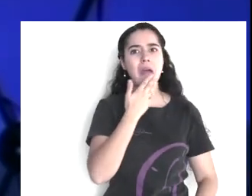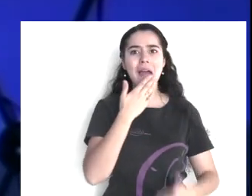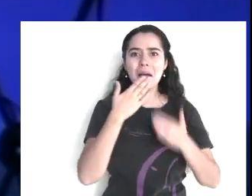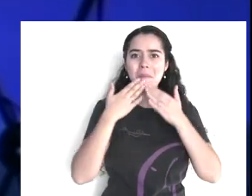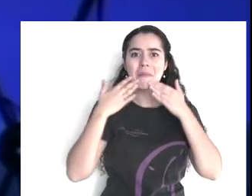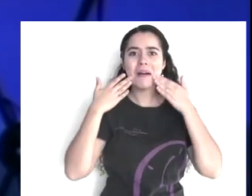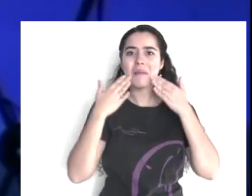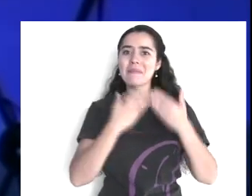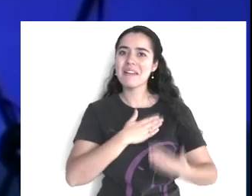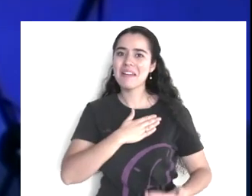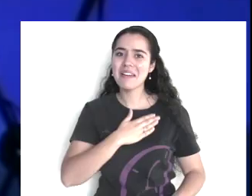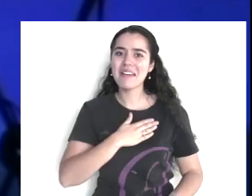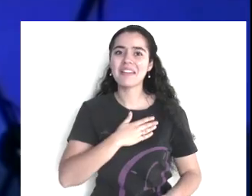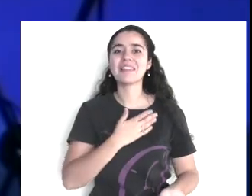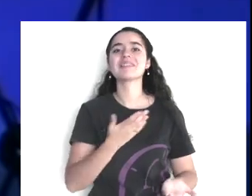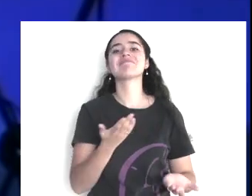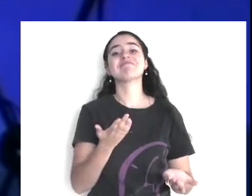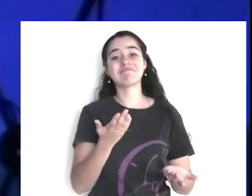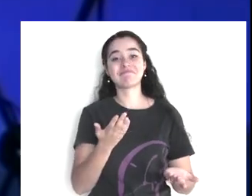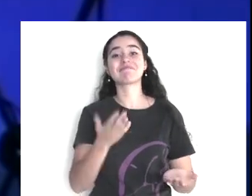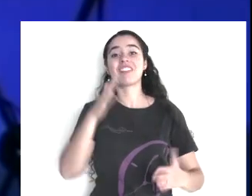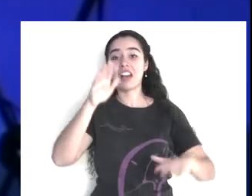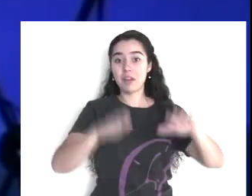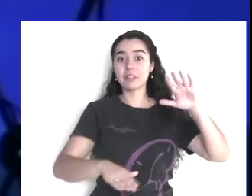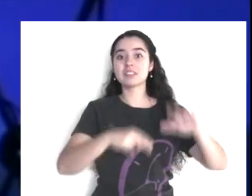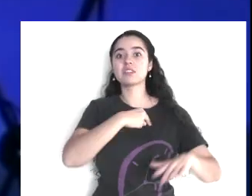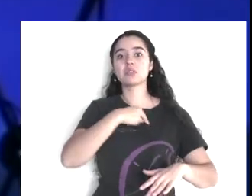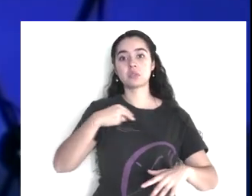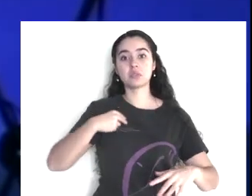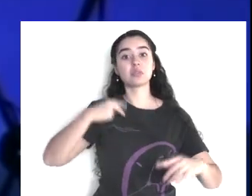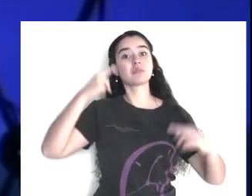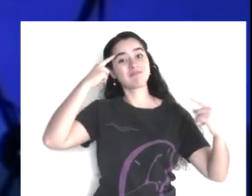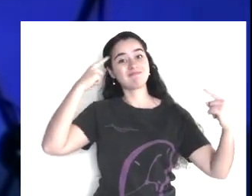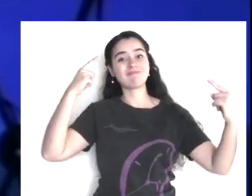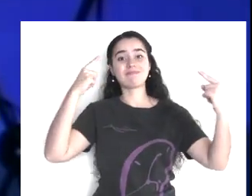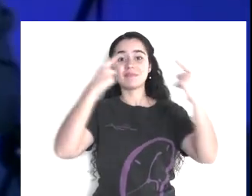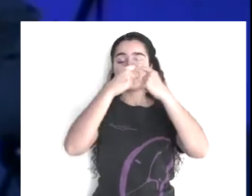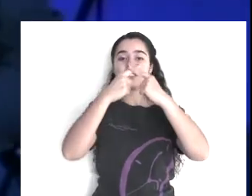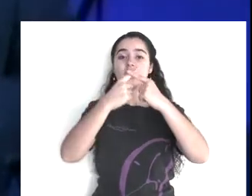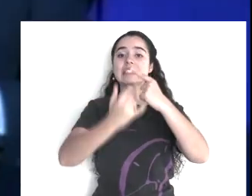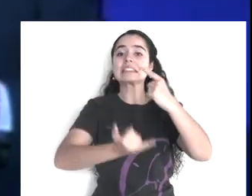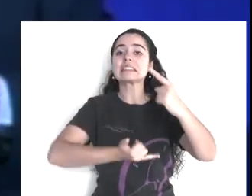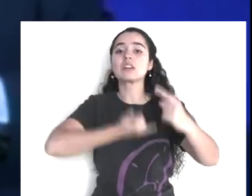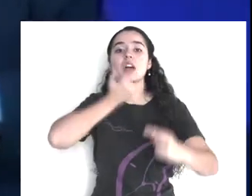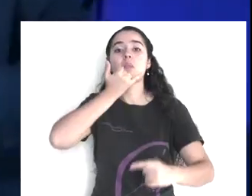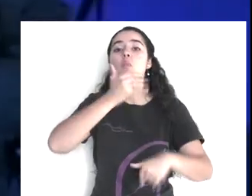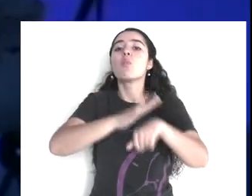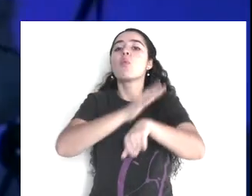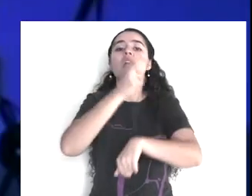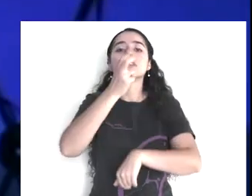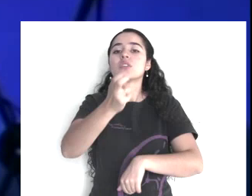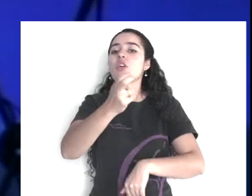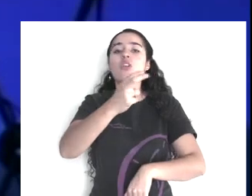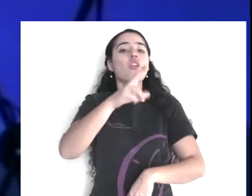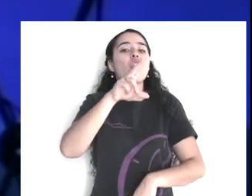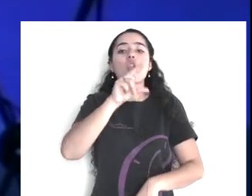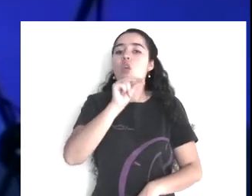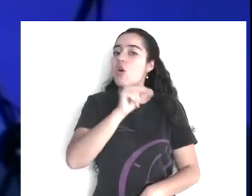la definición, de este refrán, o el significado, por lo que no, debemos juzgar, a las personas,